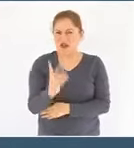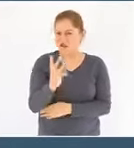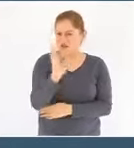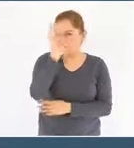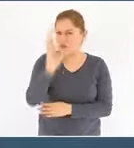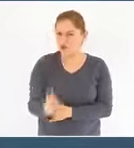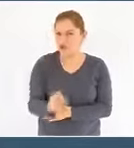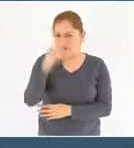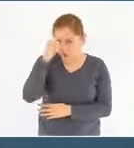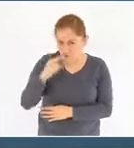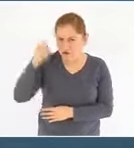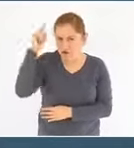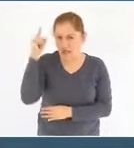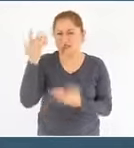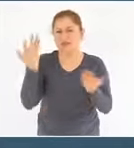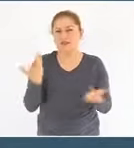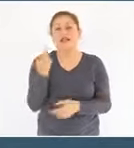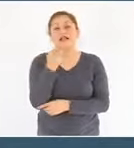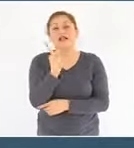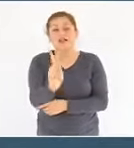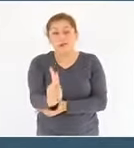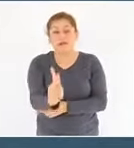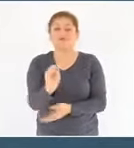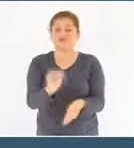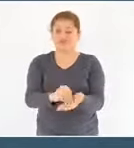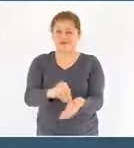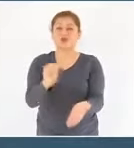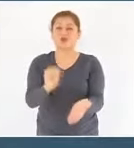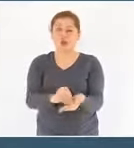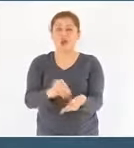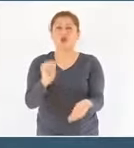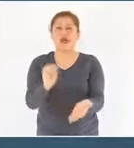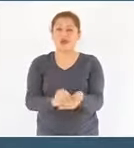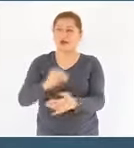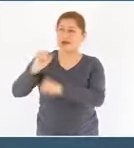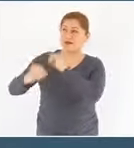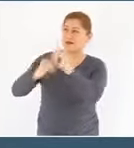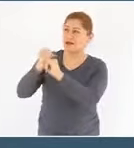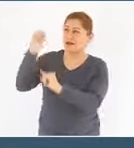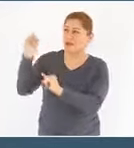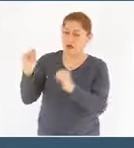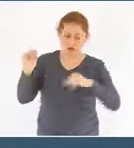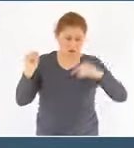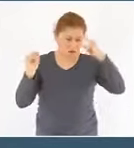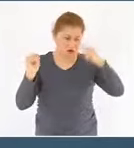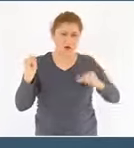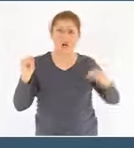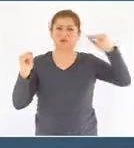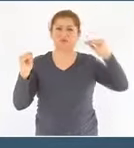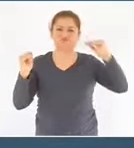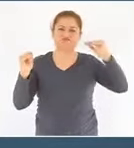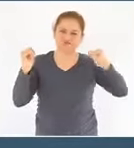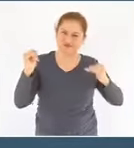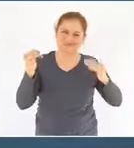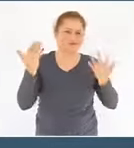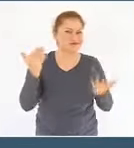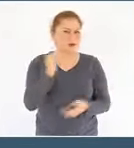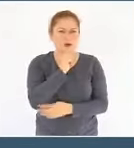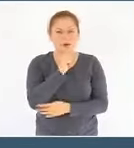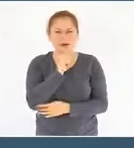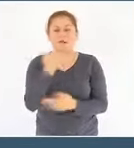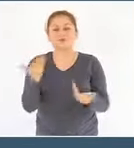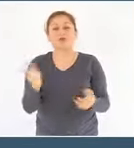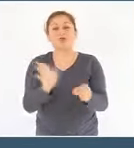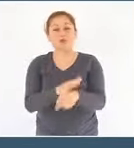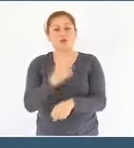aún se está lejos de la referencia internacional. Lo ideal es lograr que estos